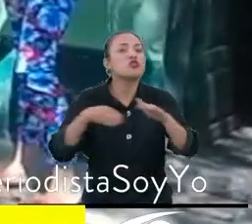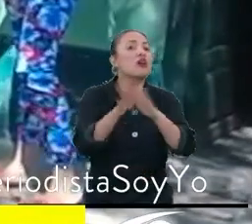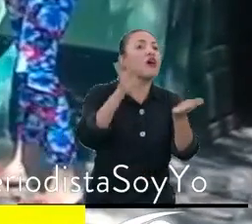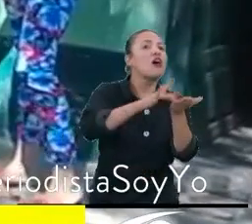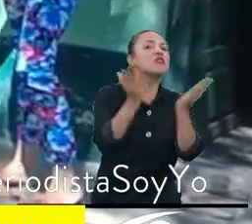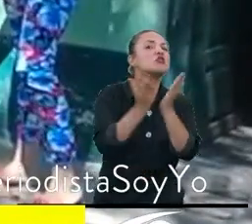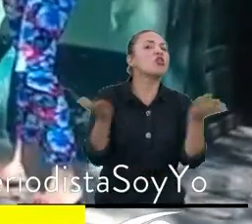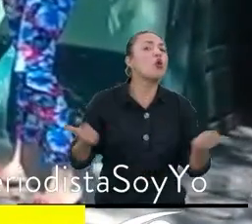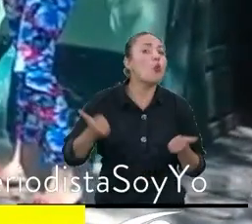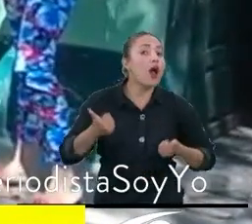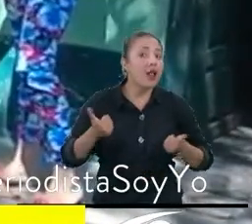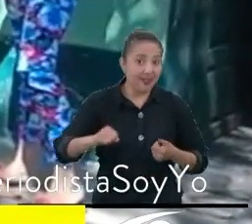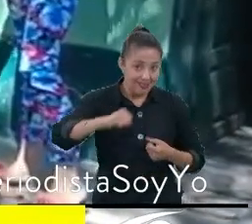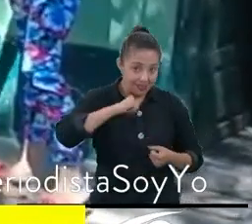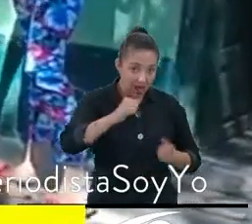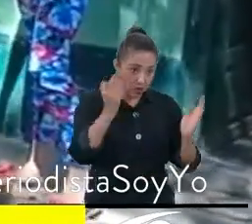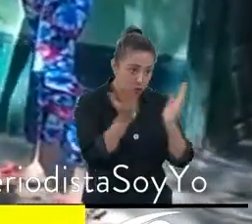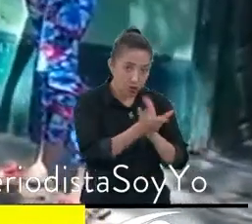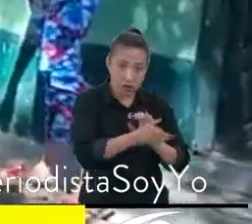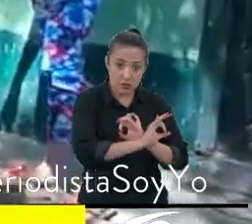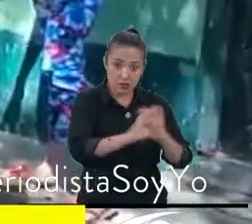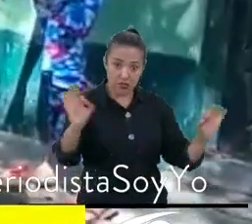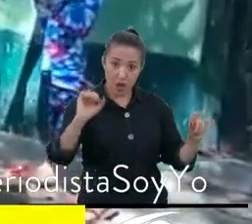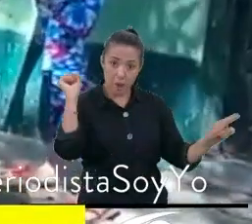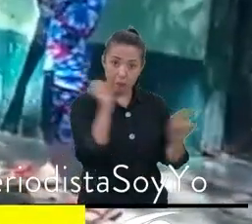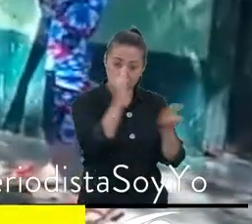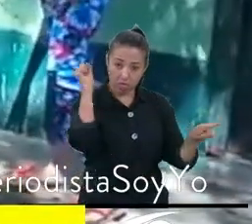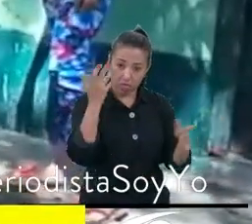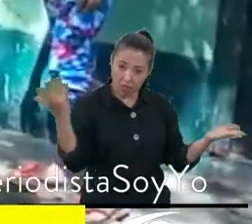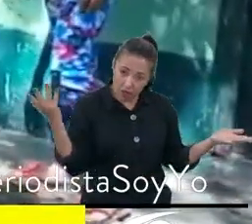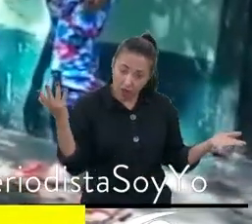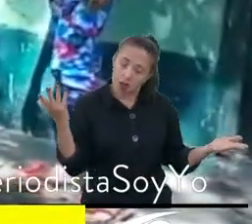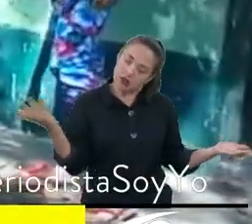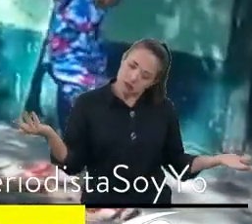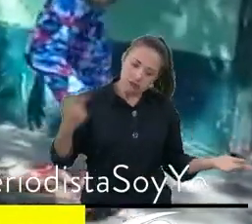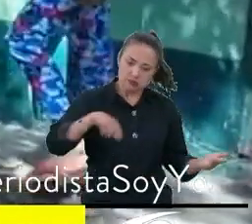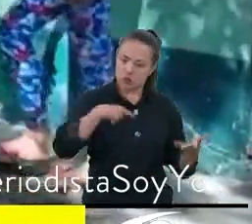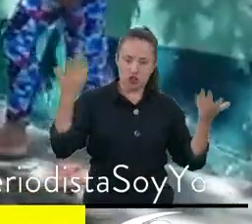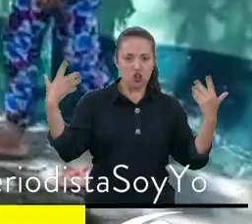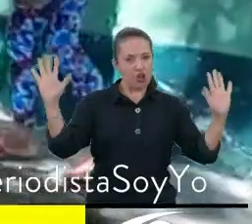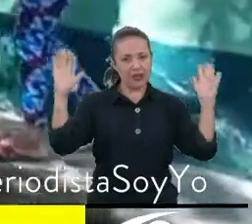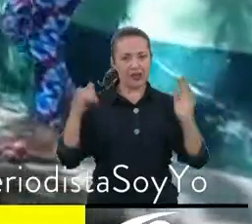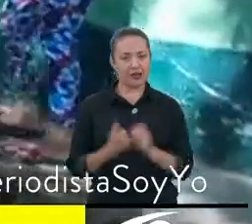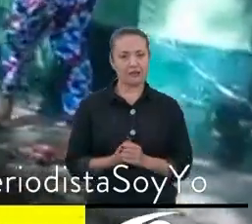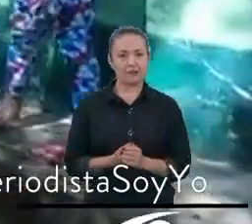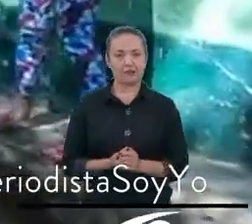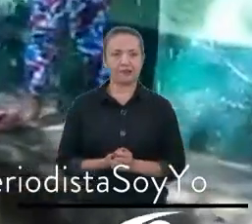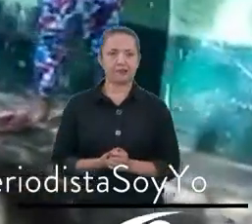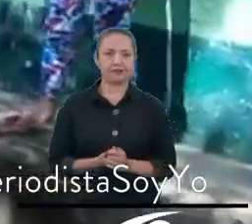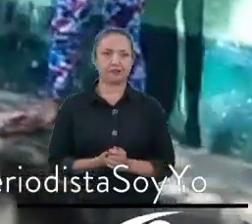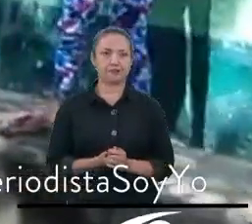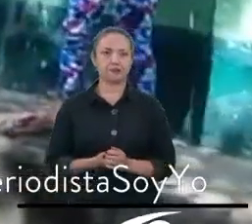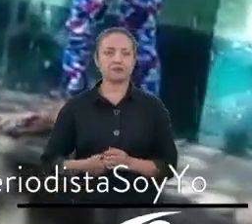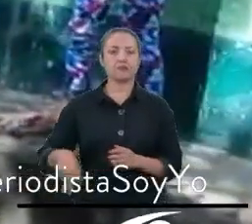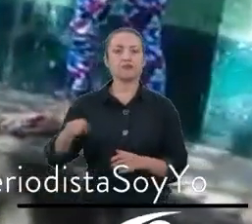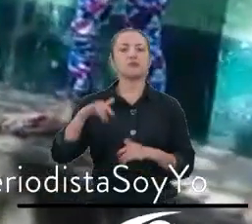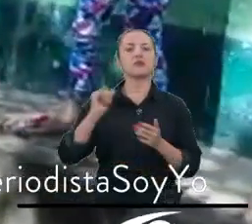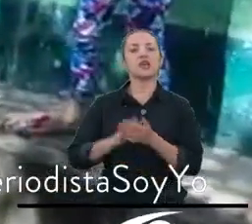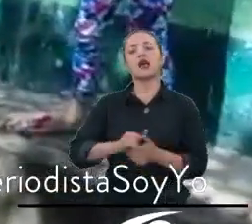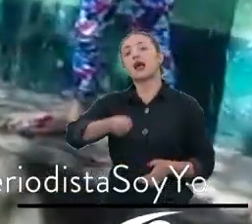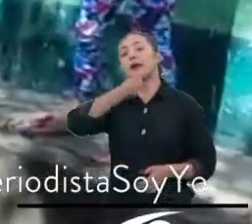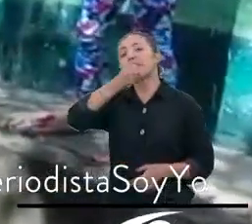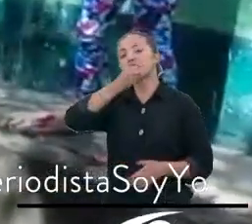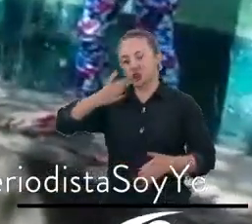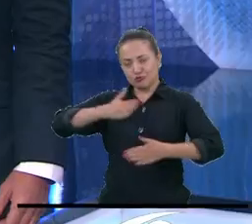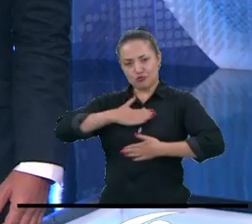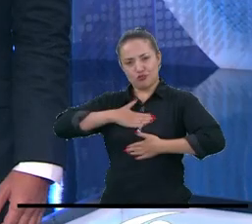derecho a la educación será vulnerado. Y deseamos que no sea así. ¡El supermercado es